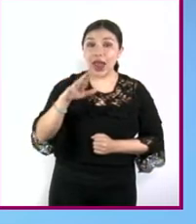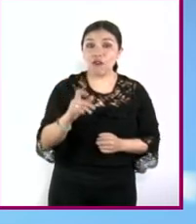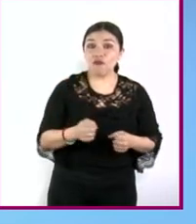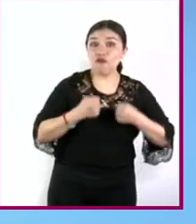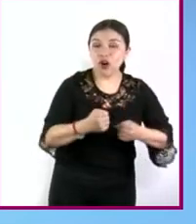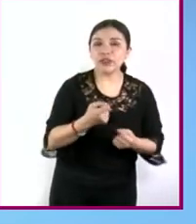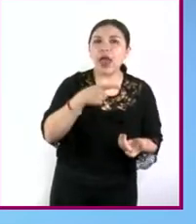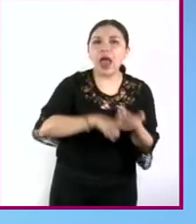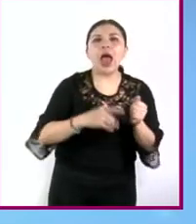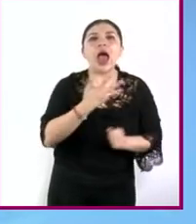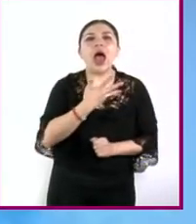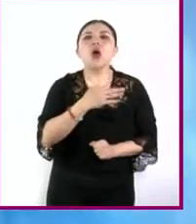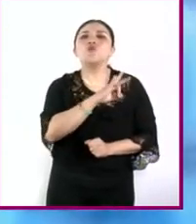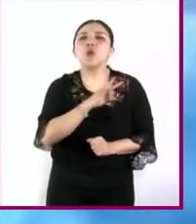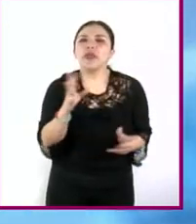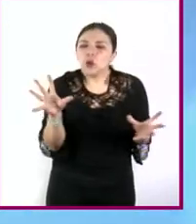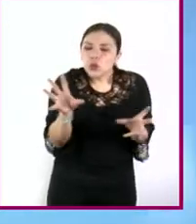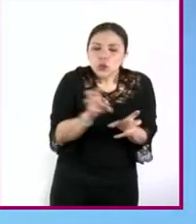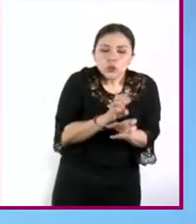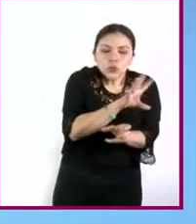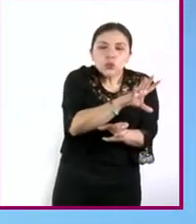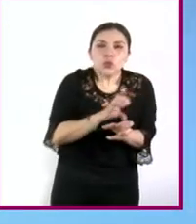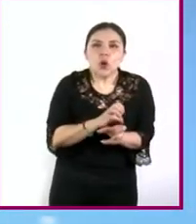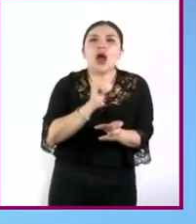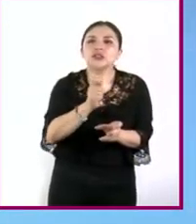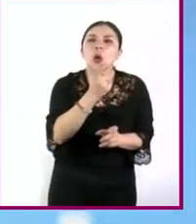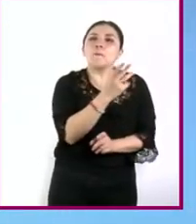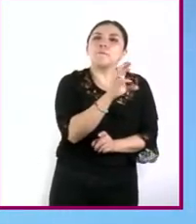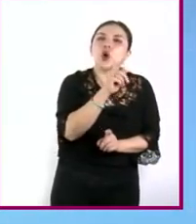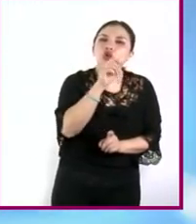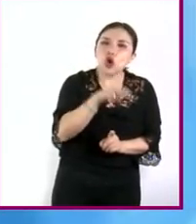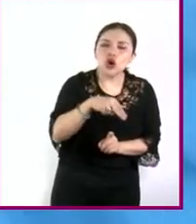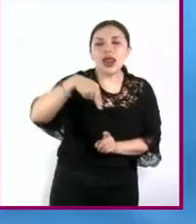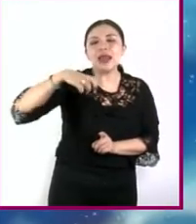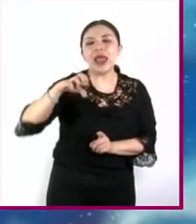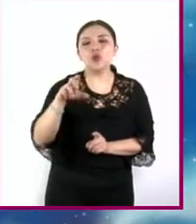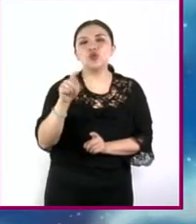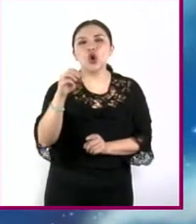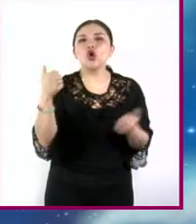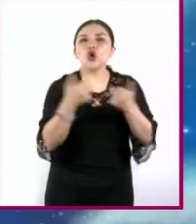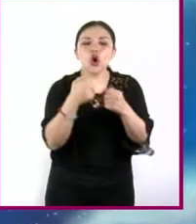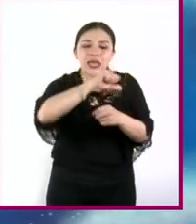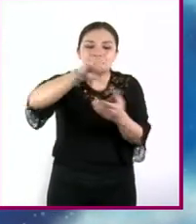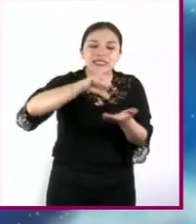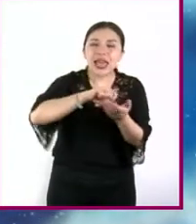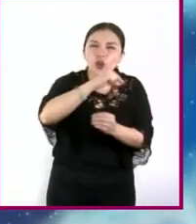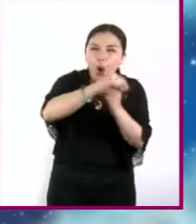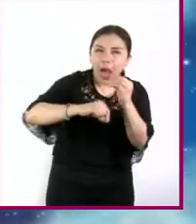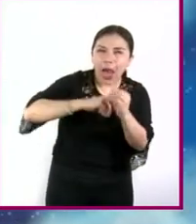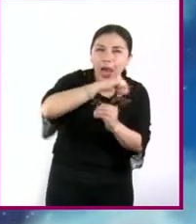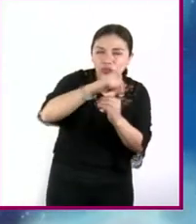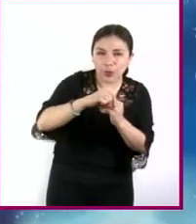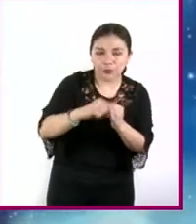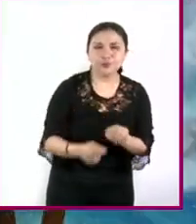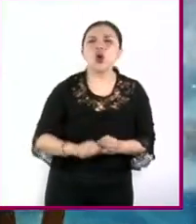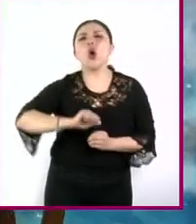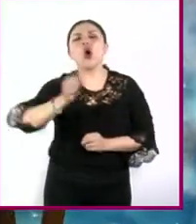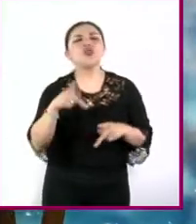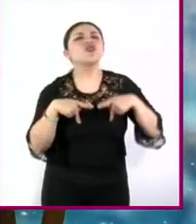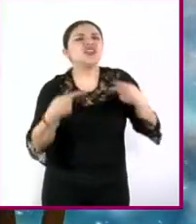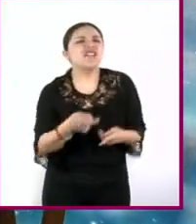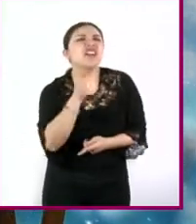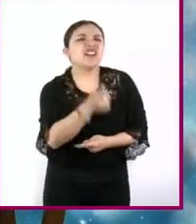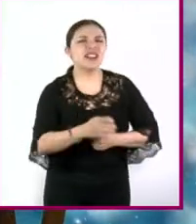aquella que mantiene unidos los protones y neutrones en el núcleo del átomo ¿La fuerza nuclear débil qué es, Mati?